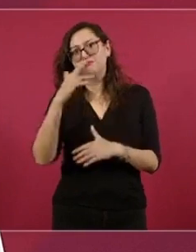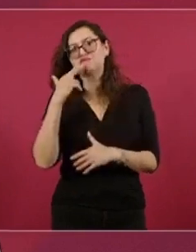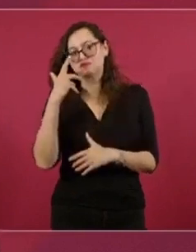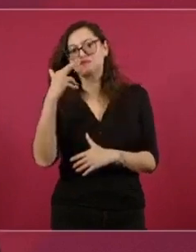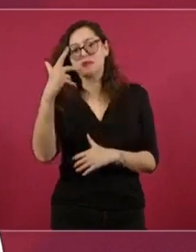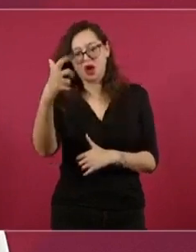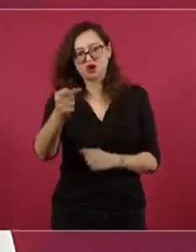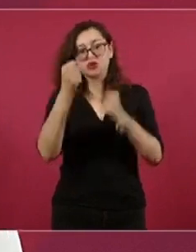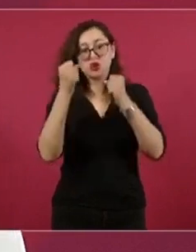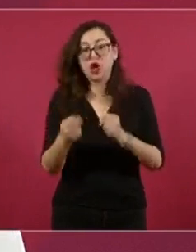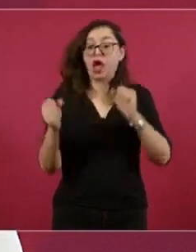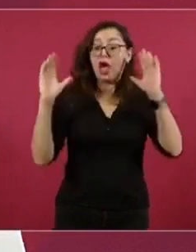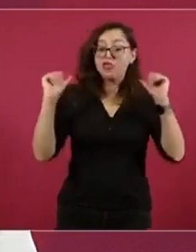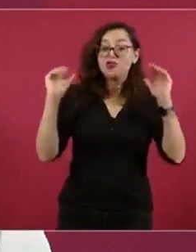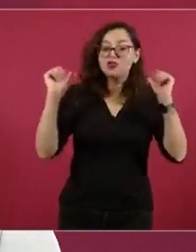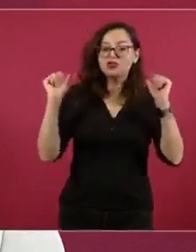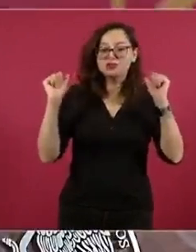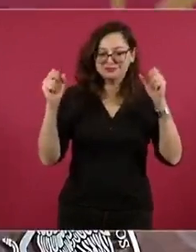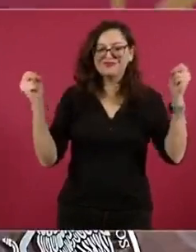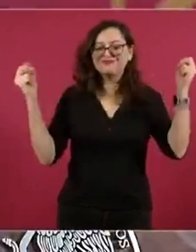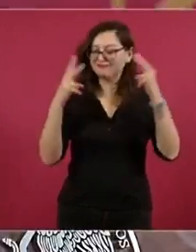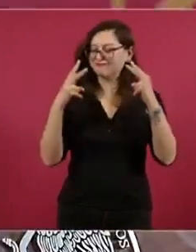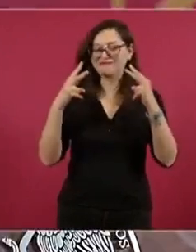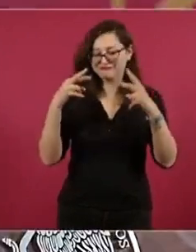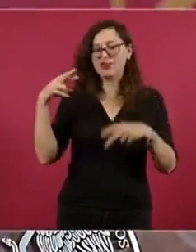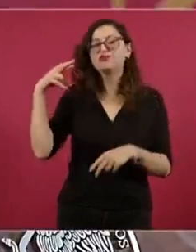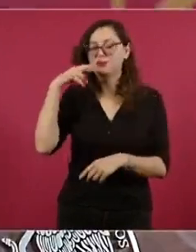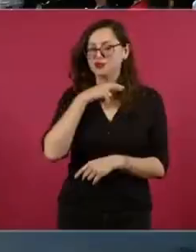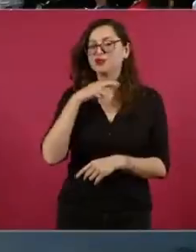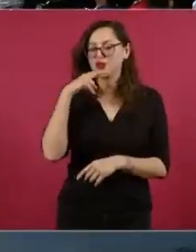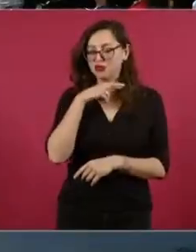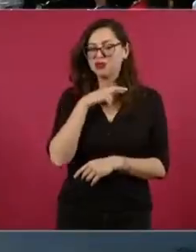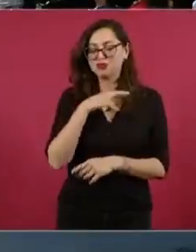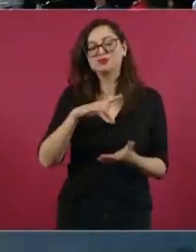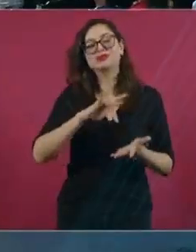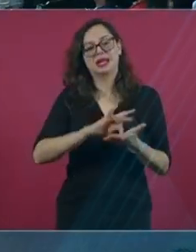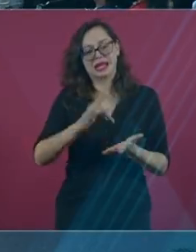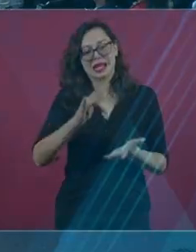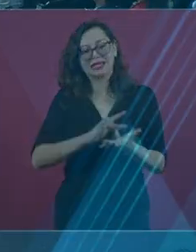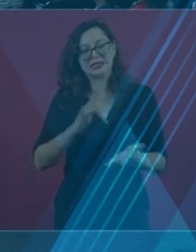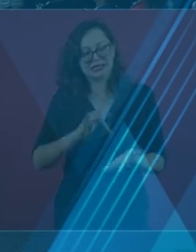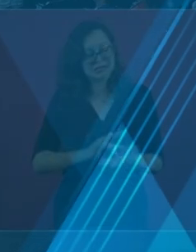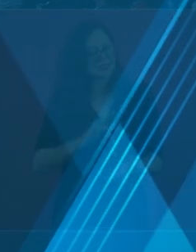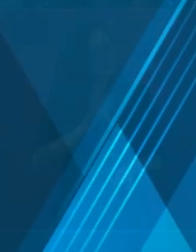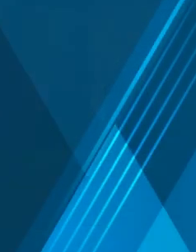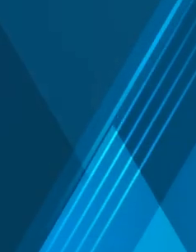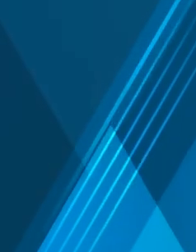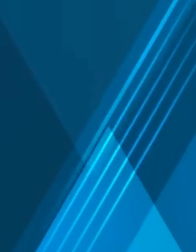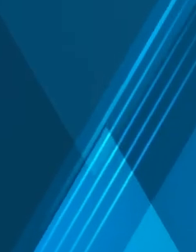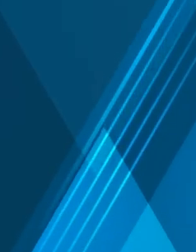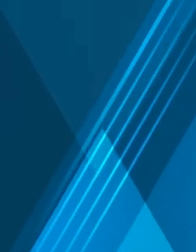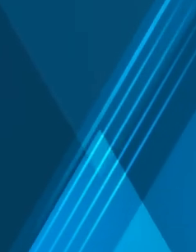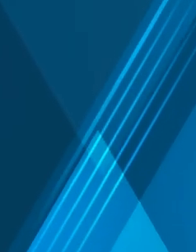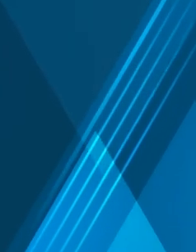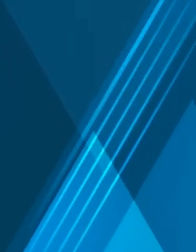camino, no es un adiós, sino nos vemos pronto. Muchas gracias, presidente. Mi agradecimiento para él. Muchas gracias.